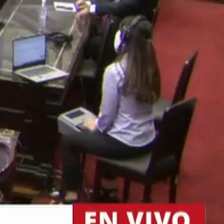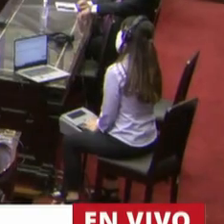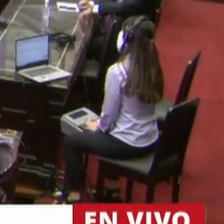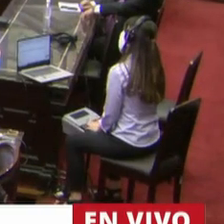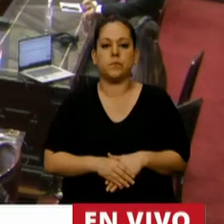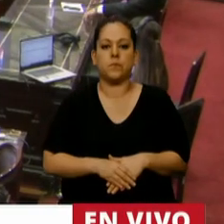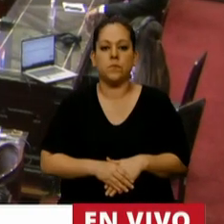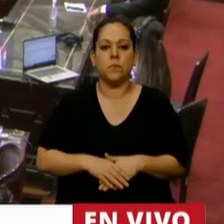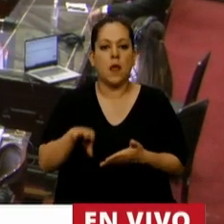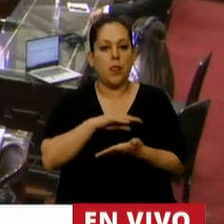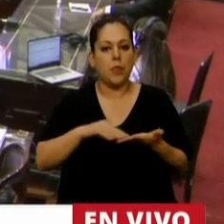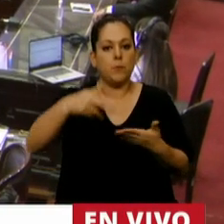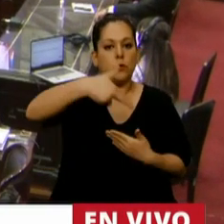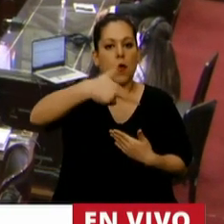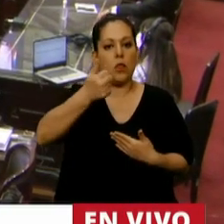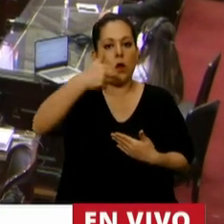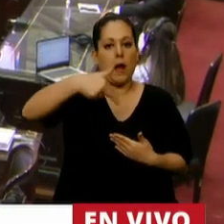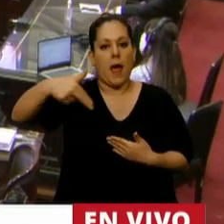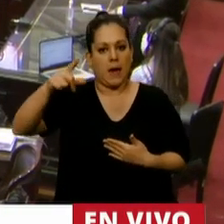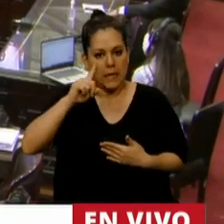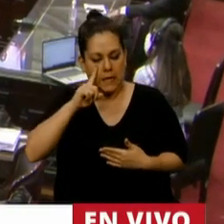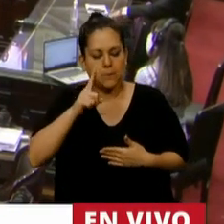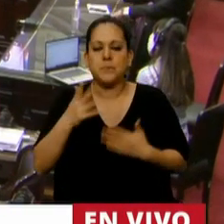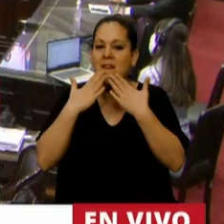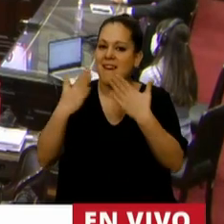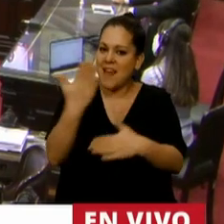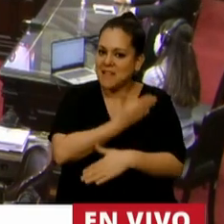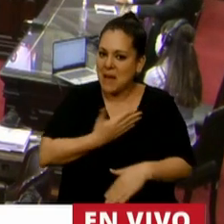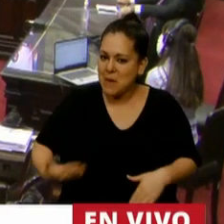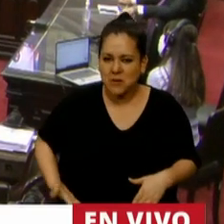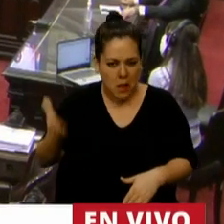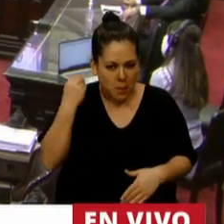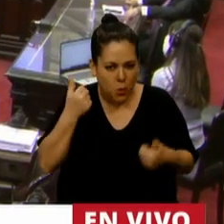Gracias señor presidente, ¿me escucha bien? Perfecto.